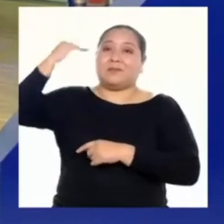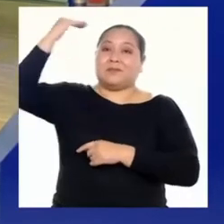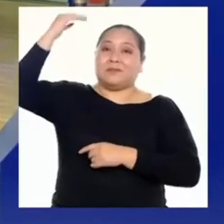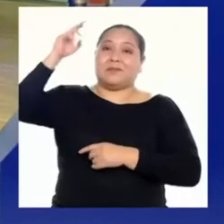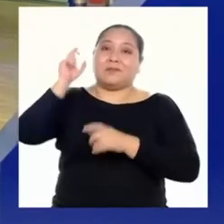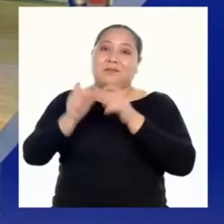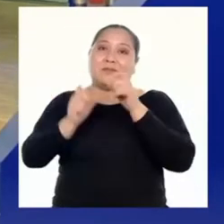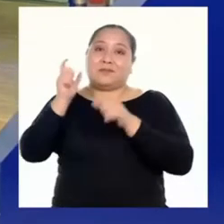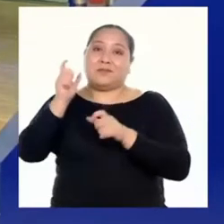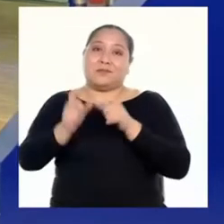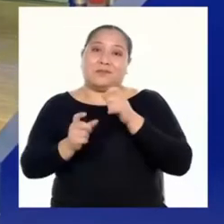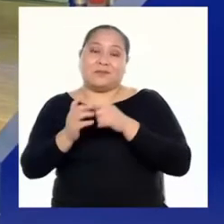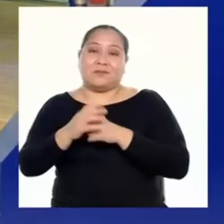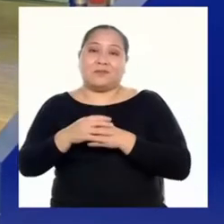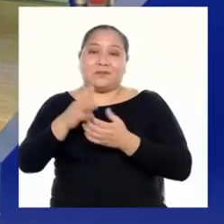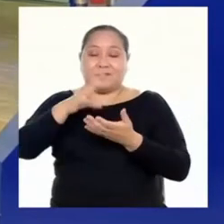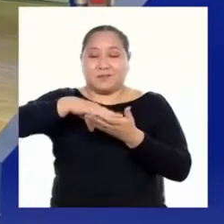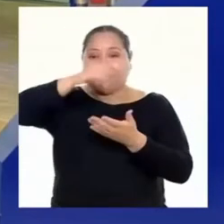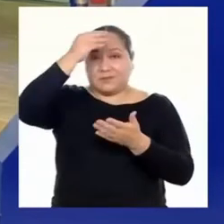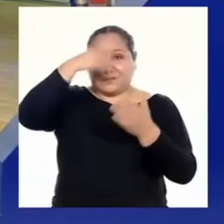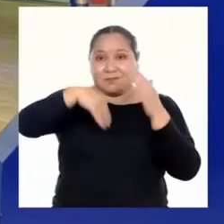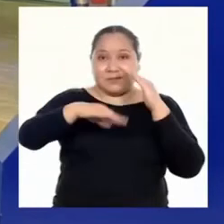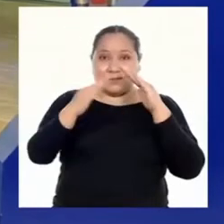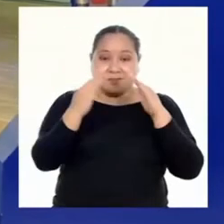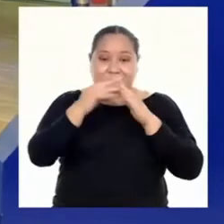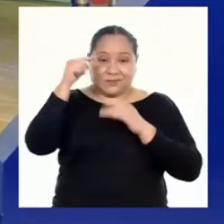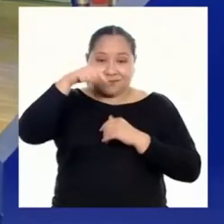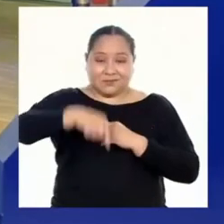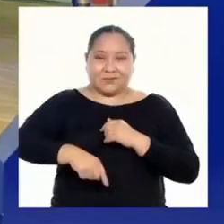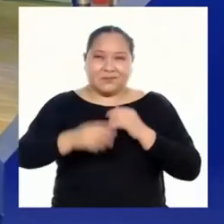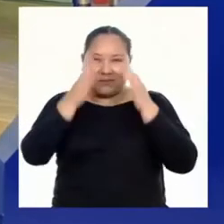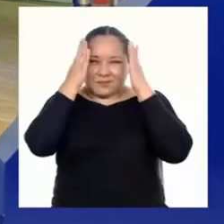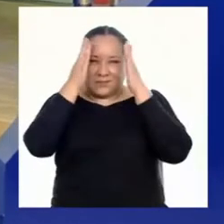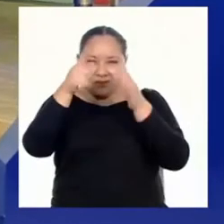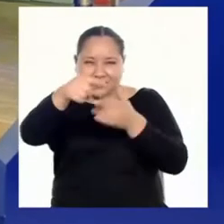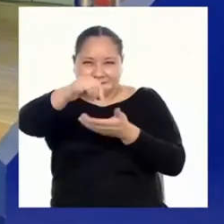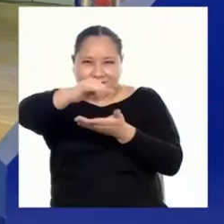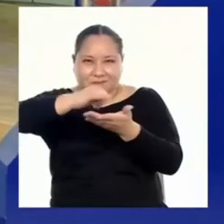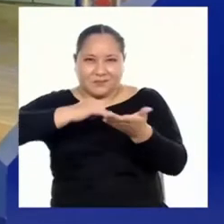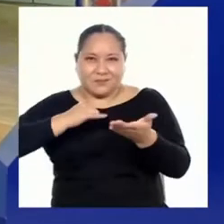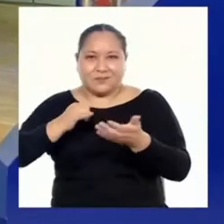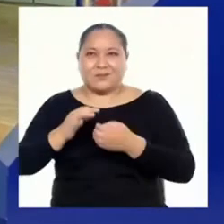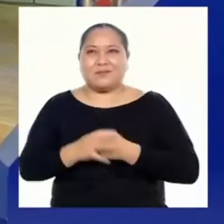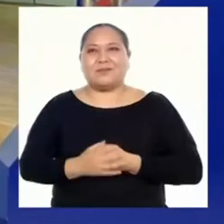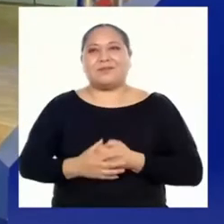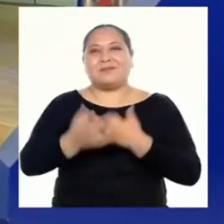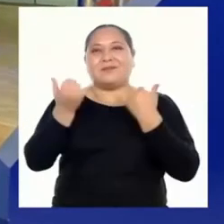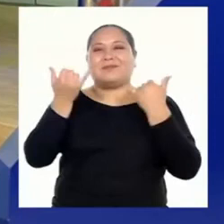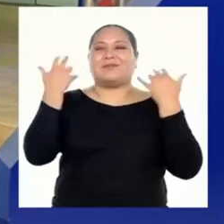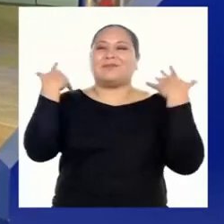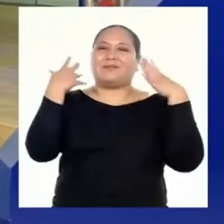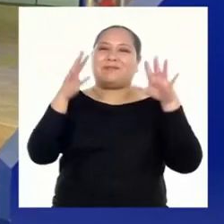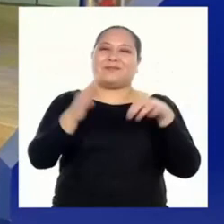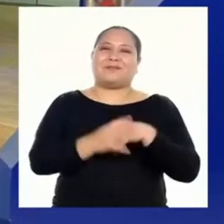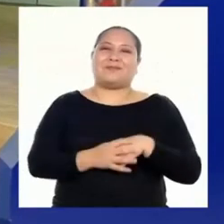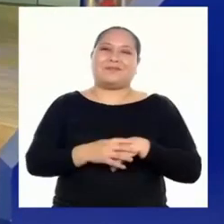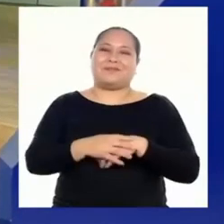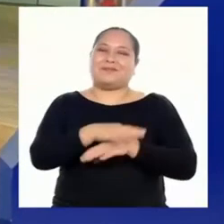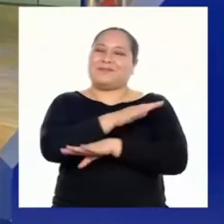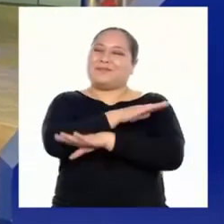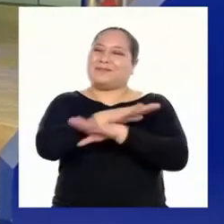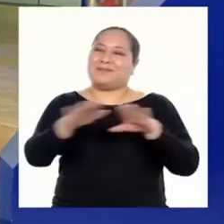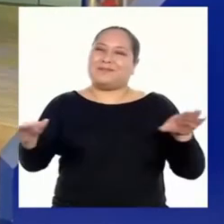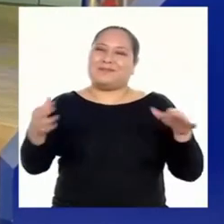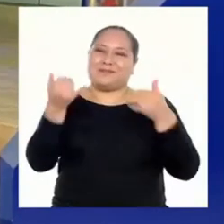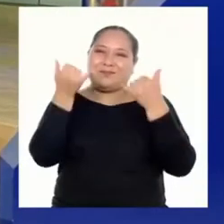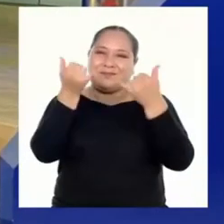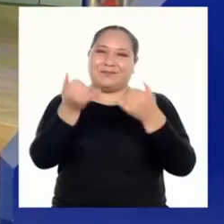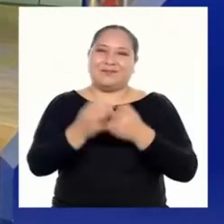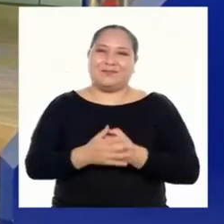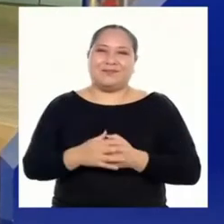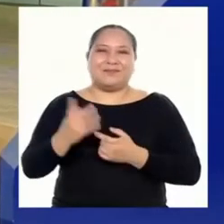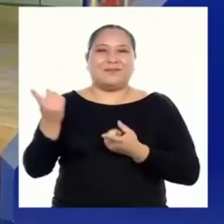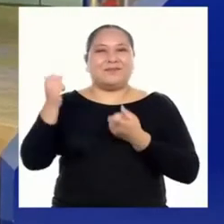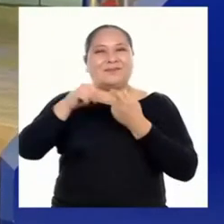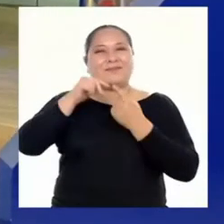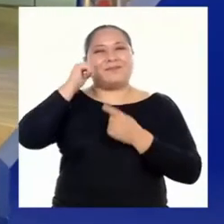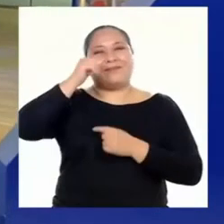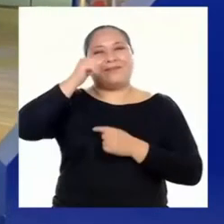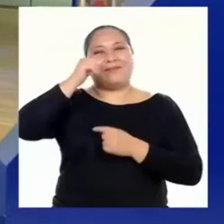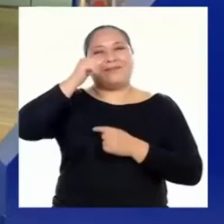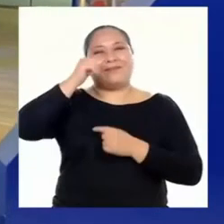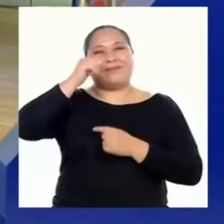personas que seamos Aprendo en Casa, estaremos atentas a sus mensajes. Ahora sí, eso ha sido todo por hoy. ¡Hasta mañana!